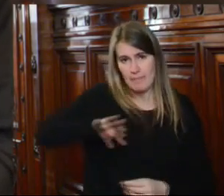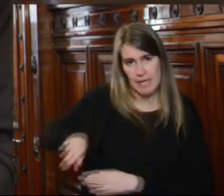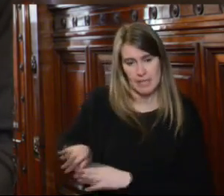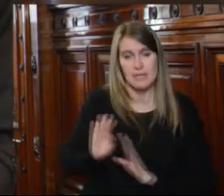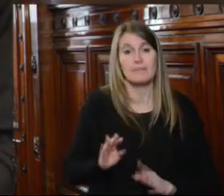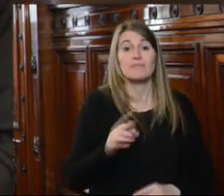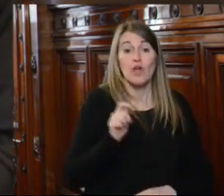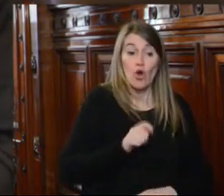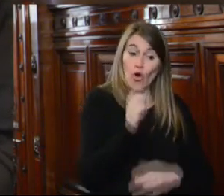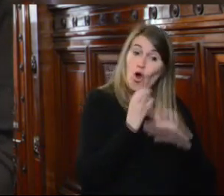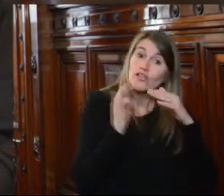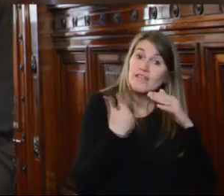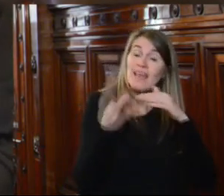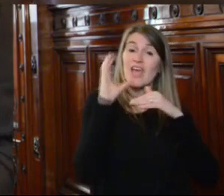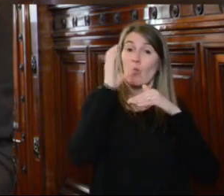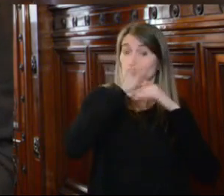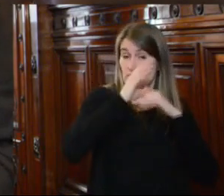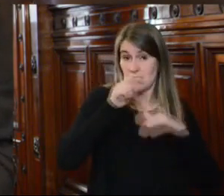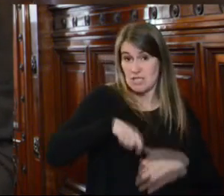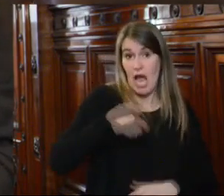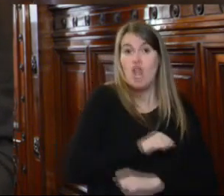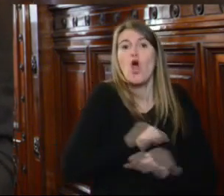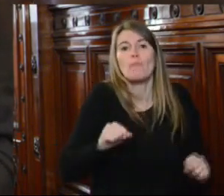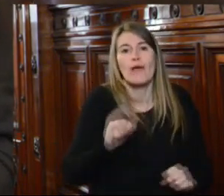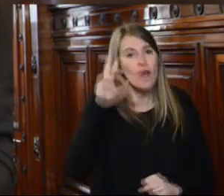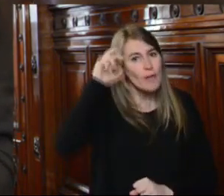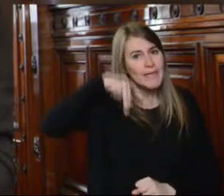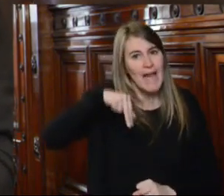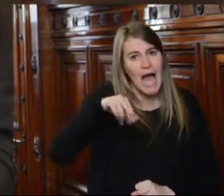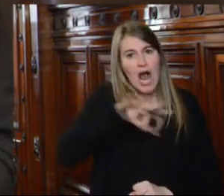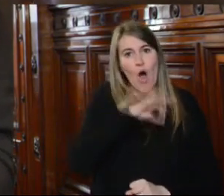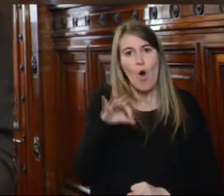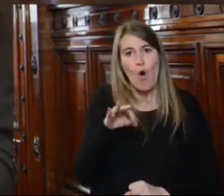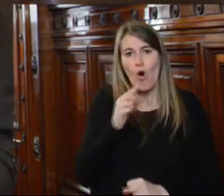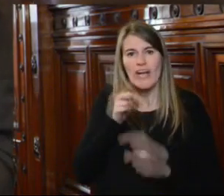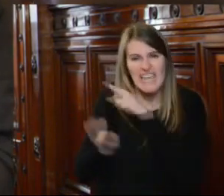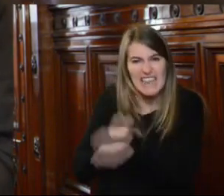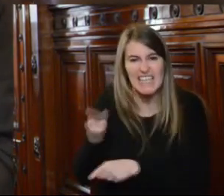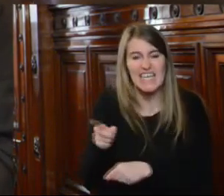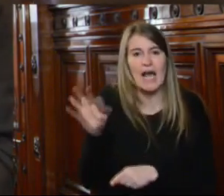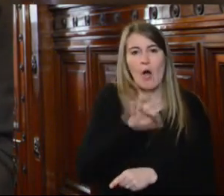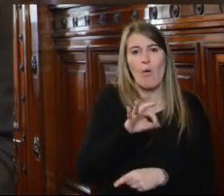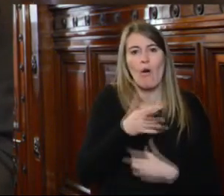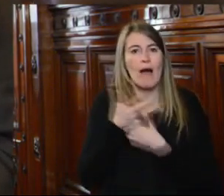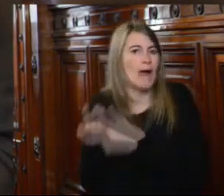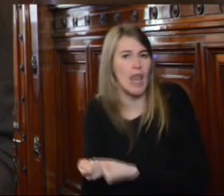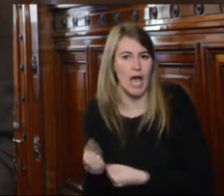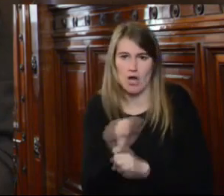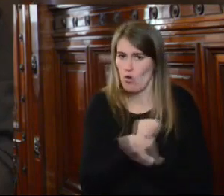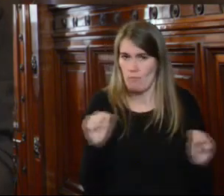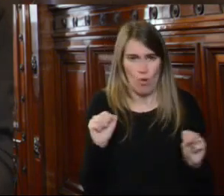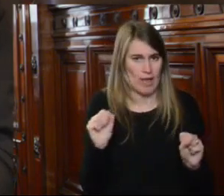pronunciarse o emitir opinión ni avalando ni criticando es decir no puede